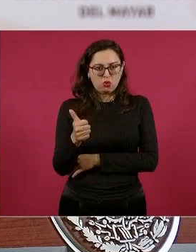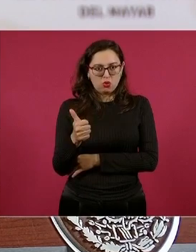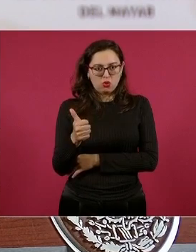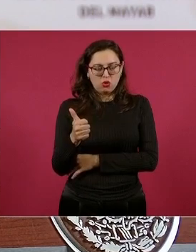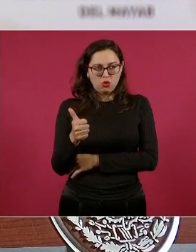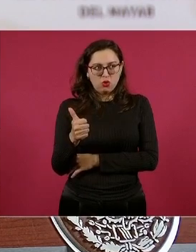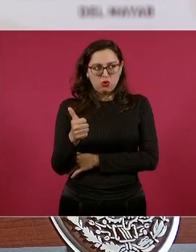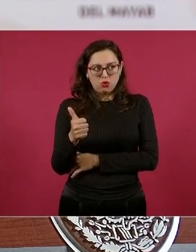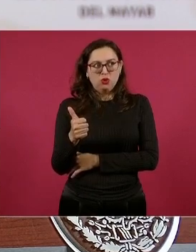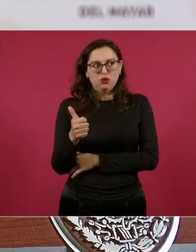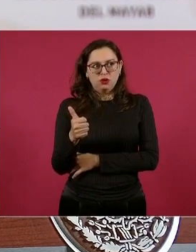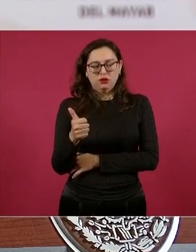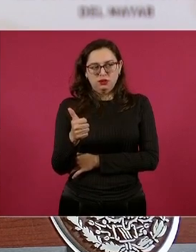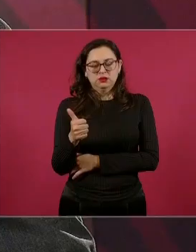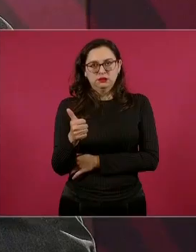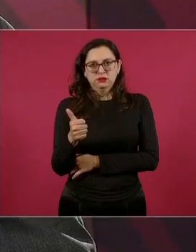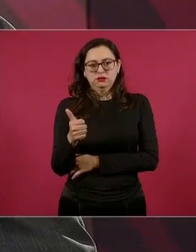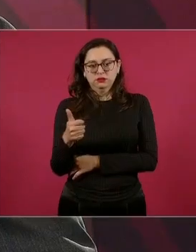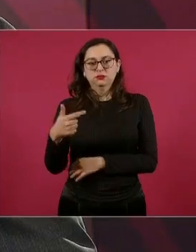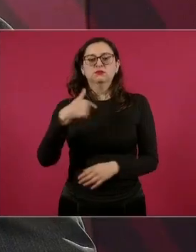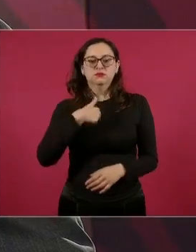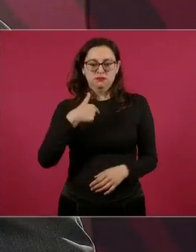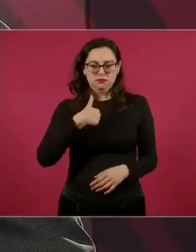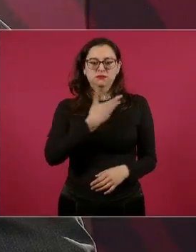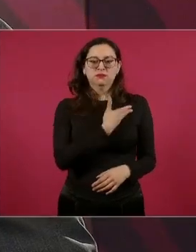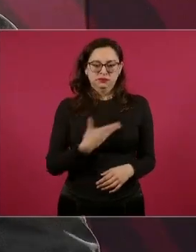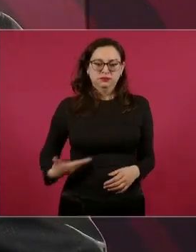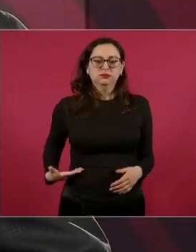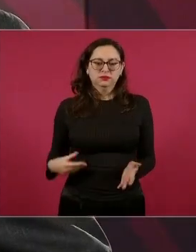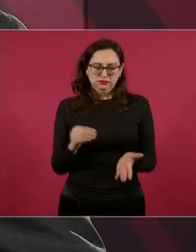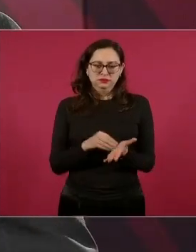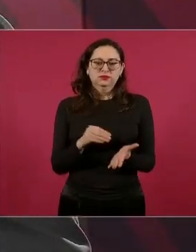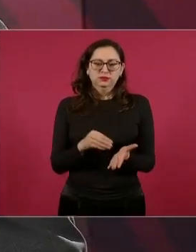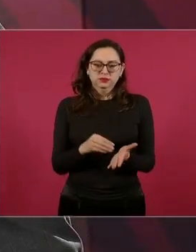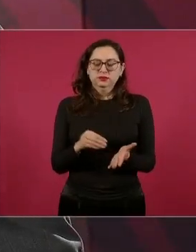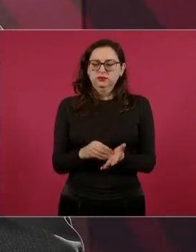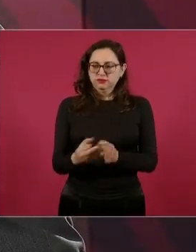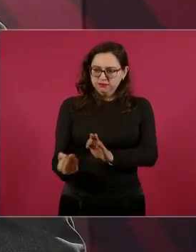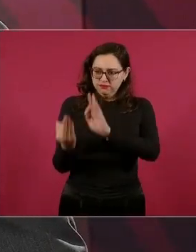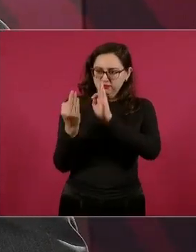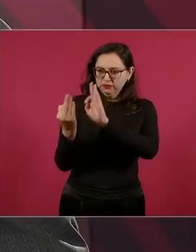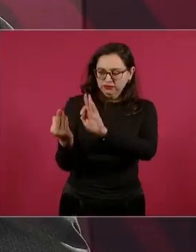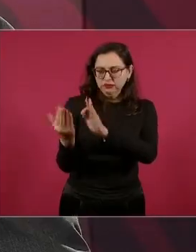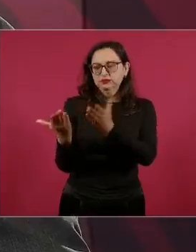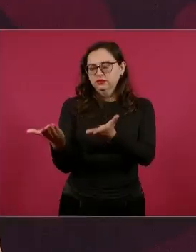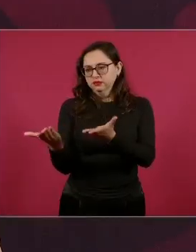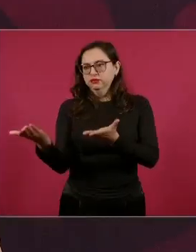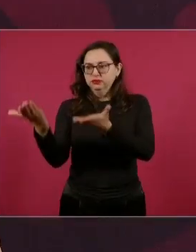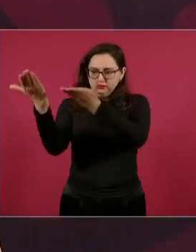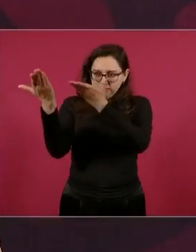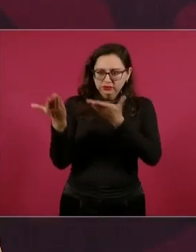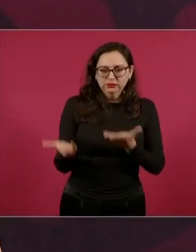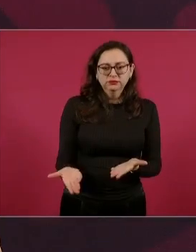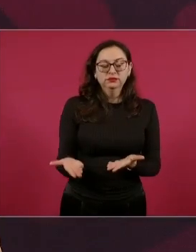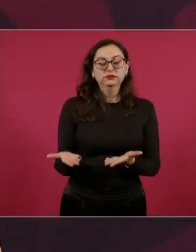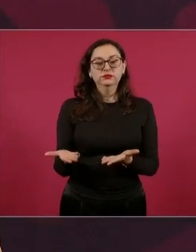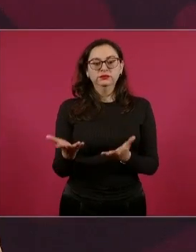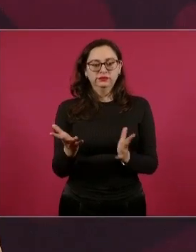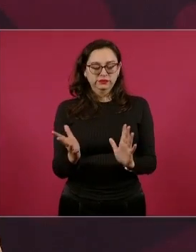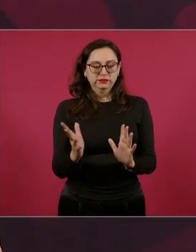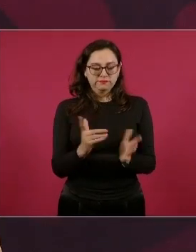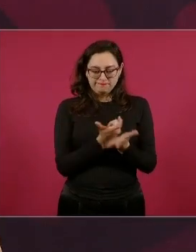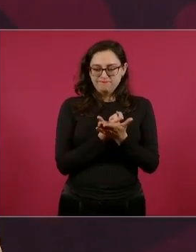me va a corresponder atenderlos aquí, recibirlos aquí y